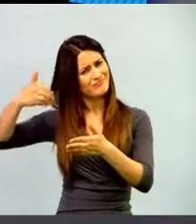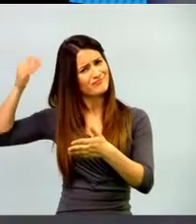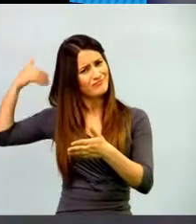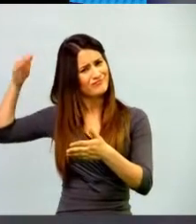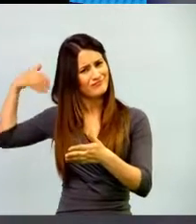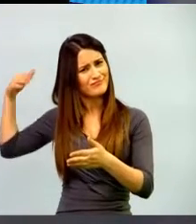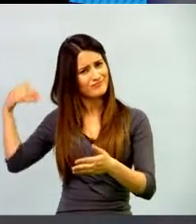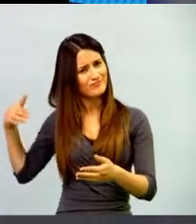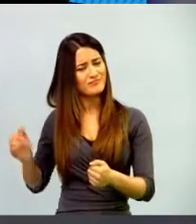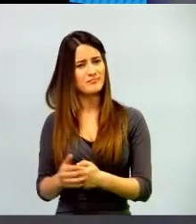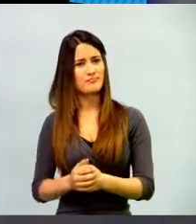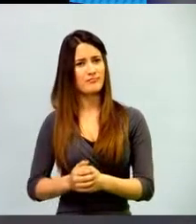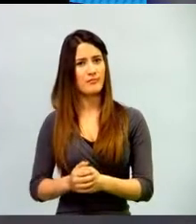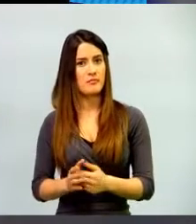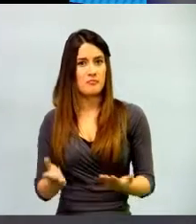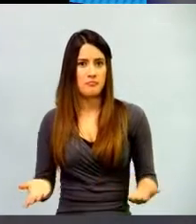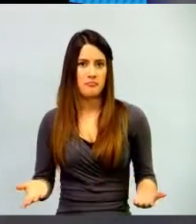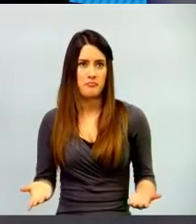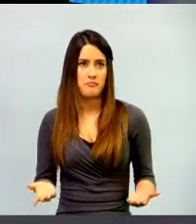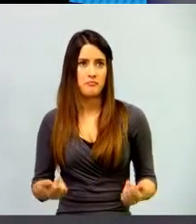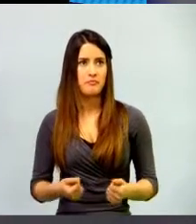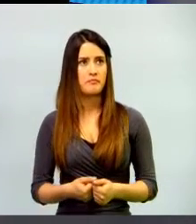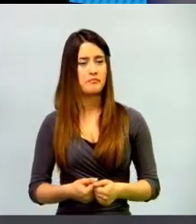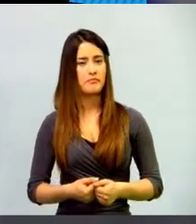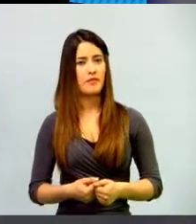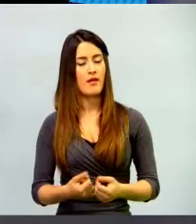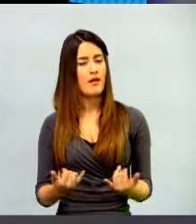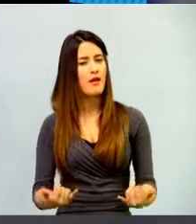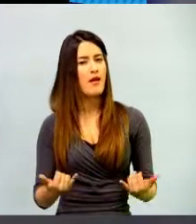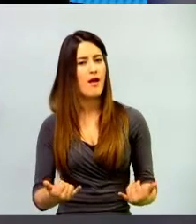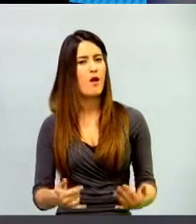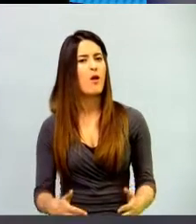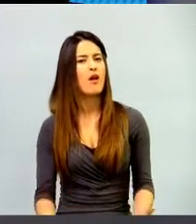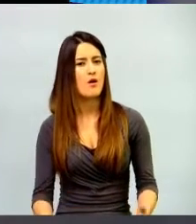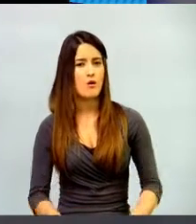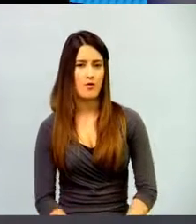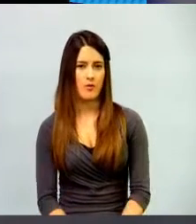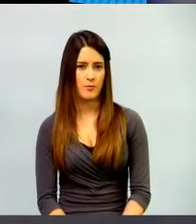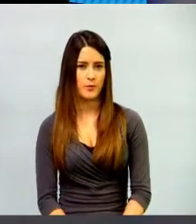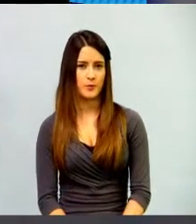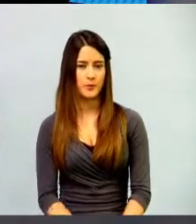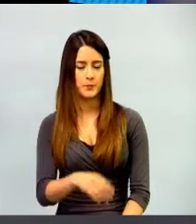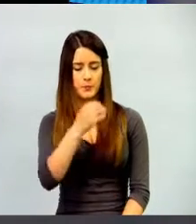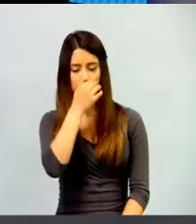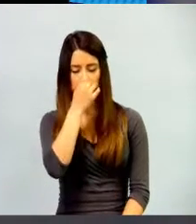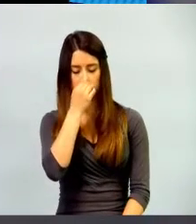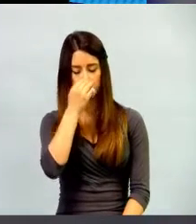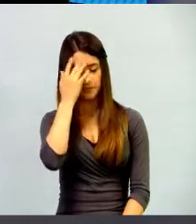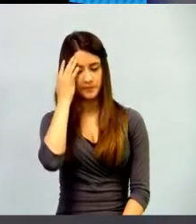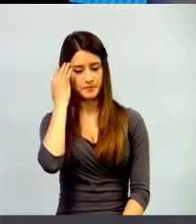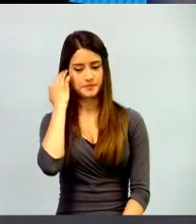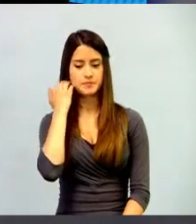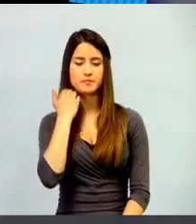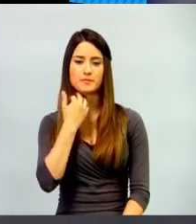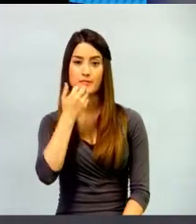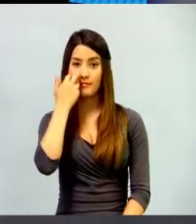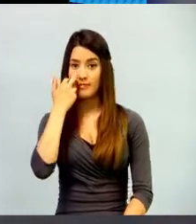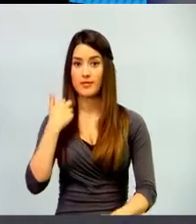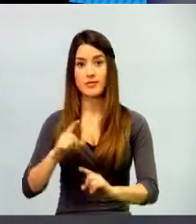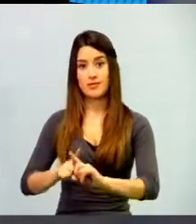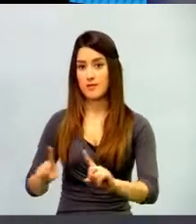medios de comunicación en todas las gamas. Y hay otra situación ahí y es que cuando